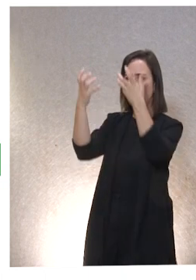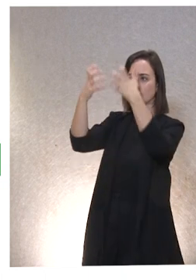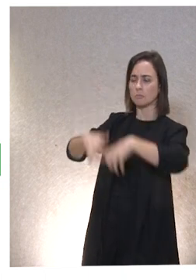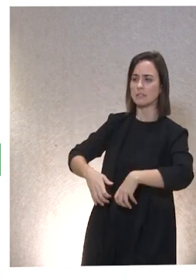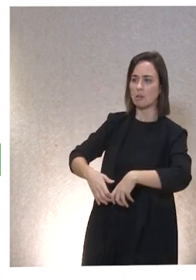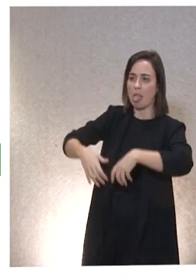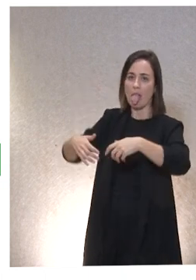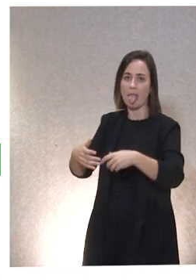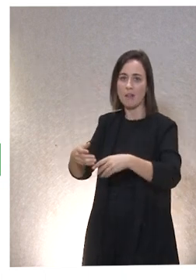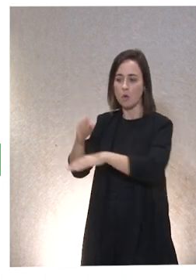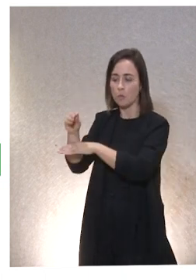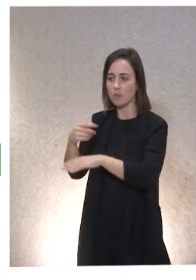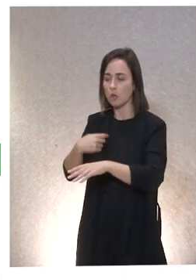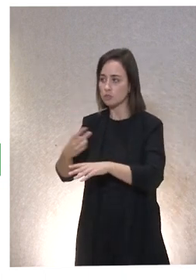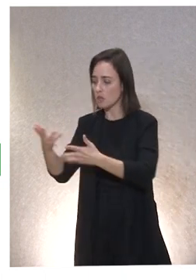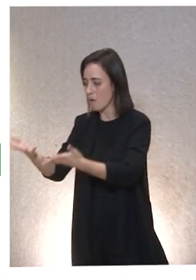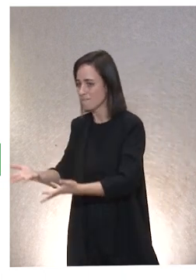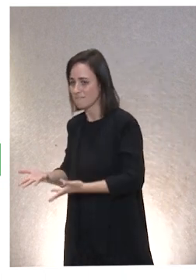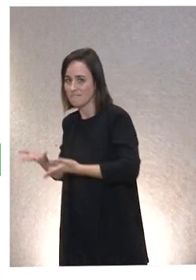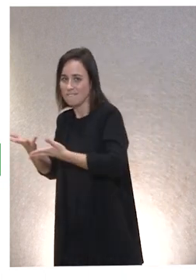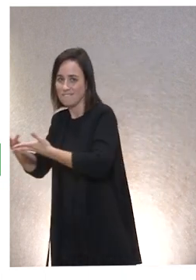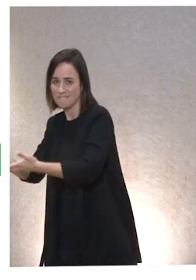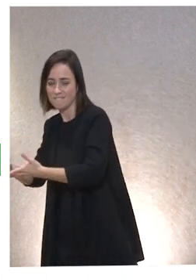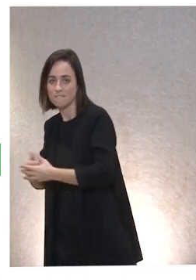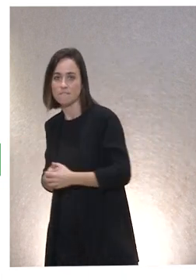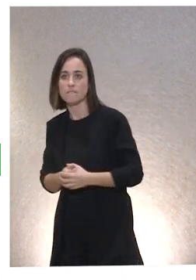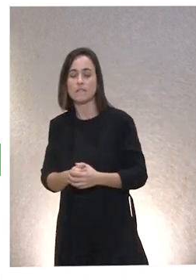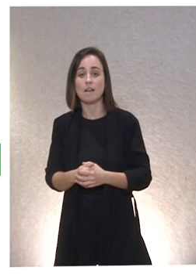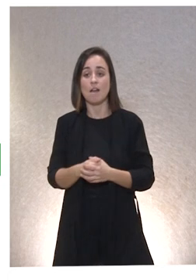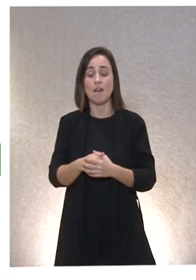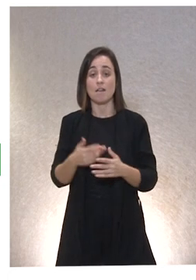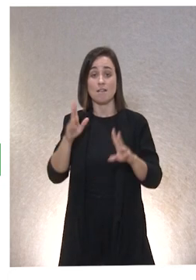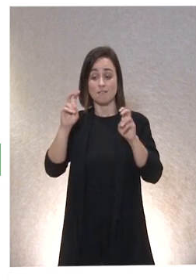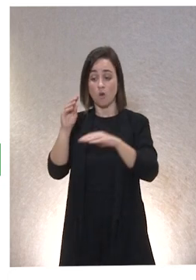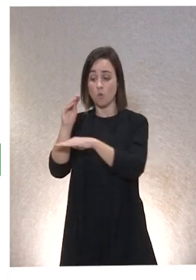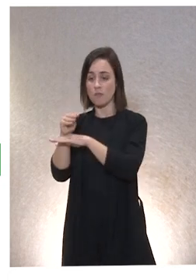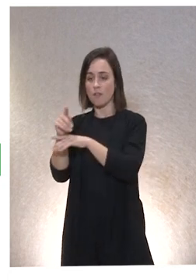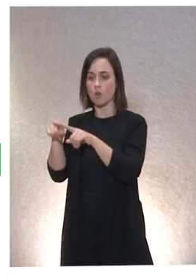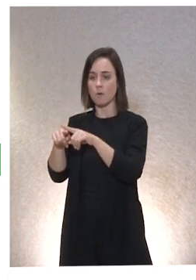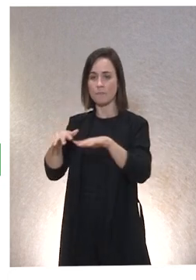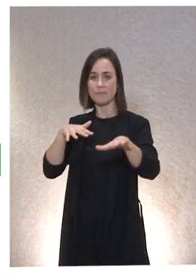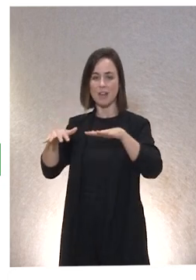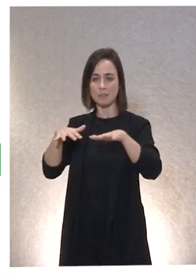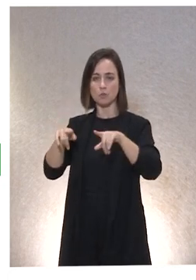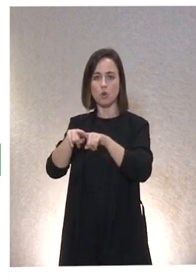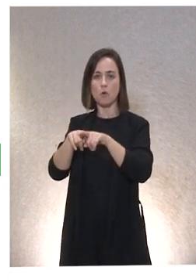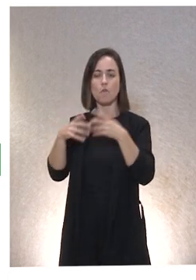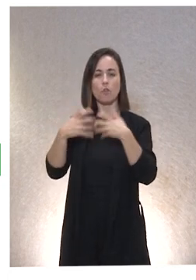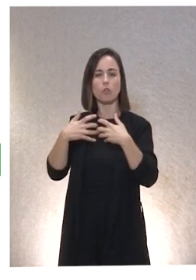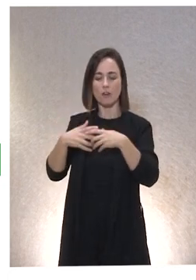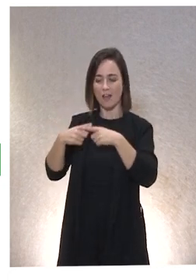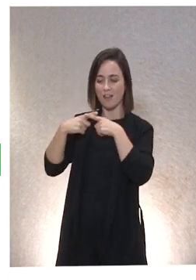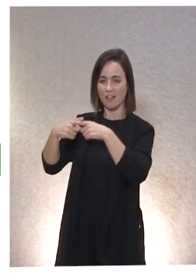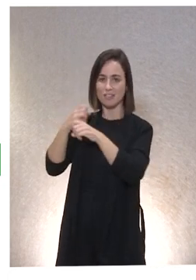En el cuidar bien se constata muy bien el dinamismo de la interdependencia. La asimetría entre quien es cuidado